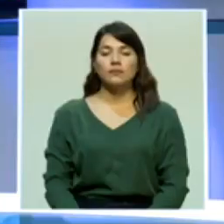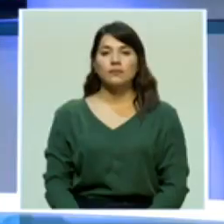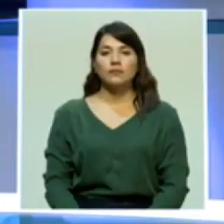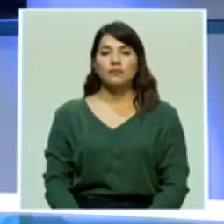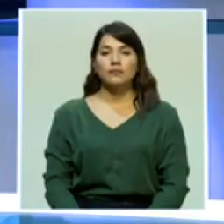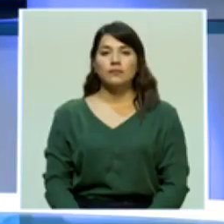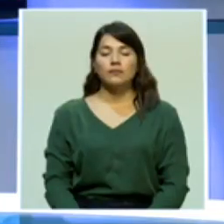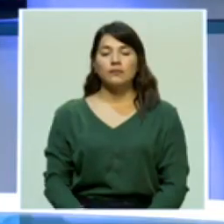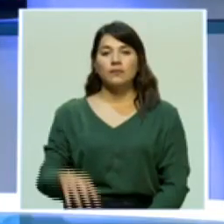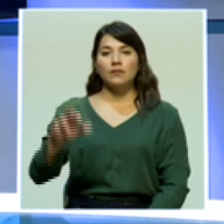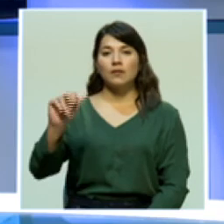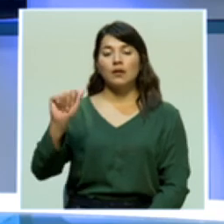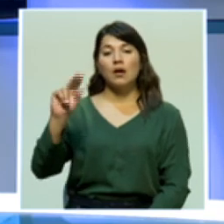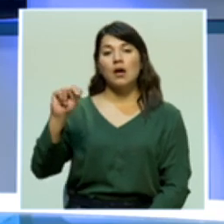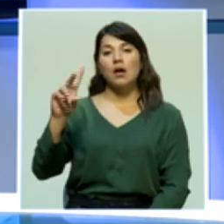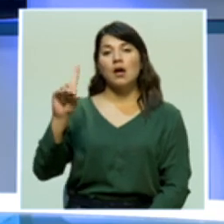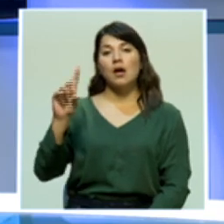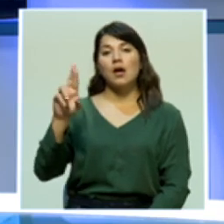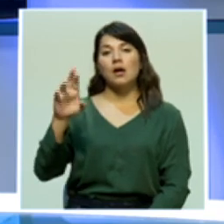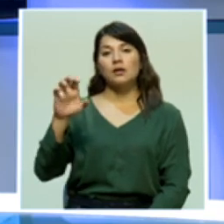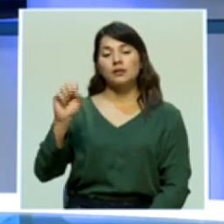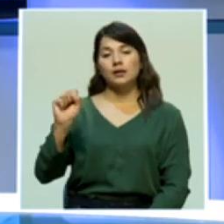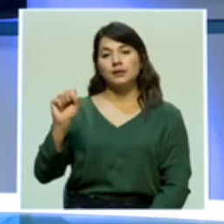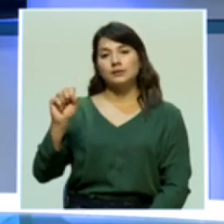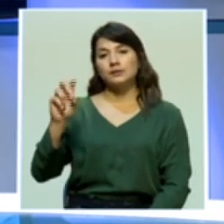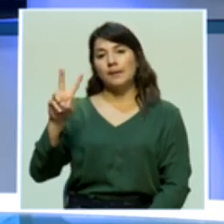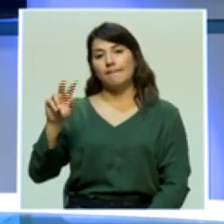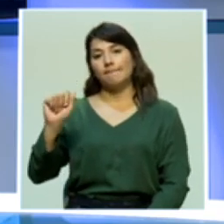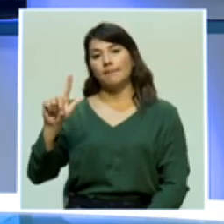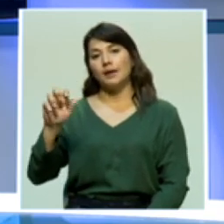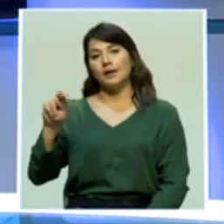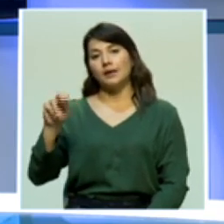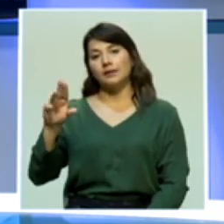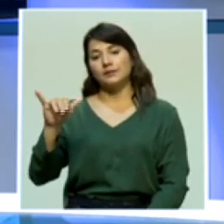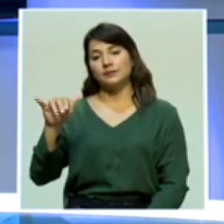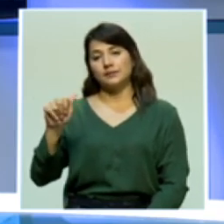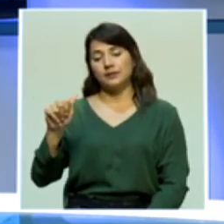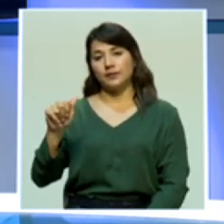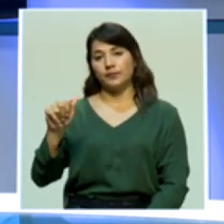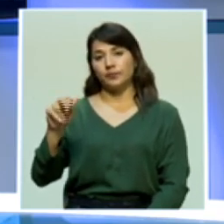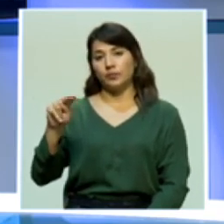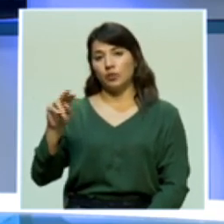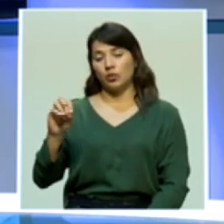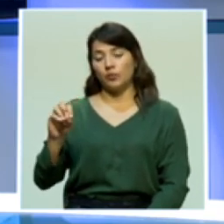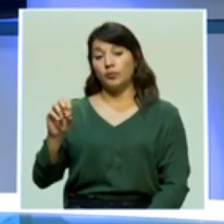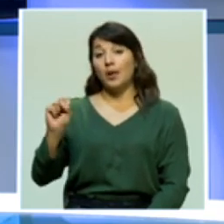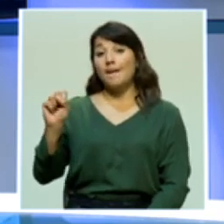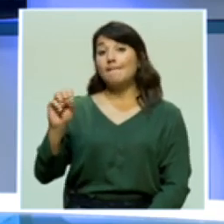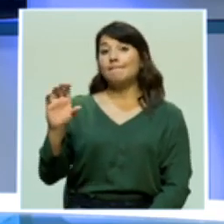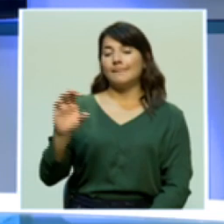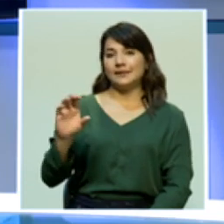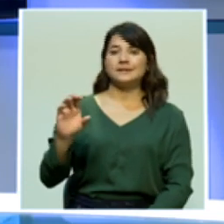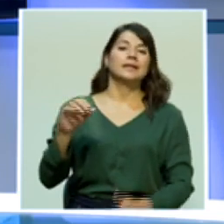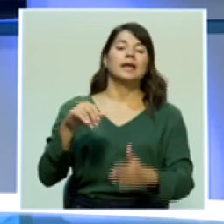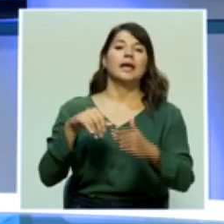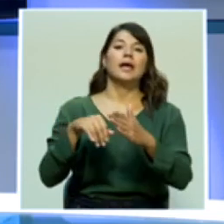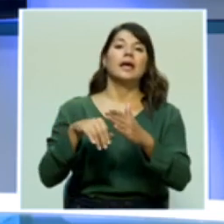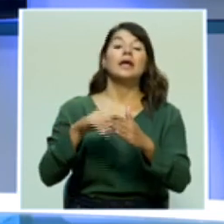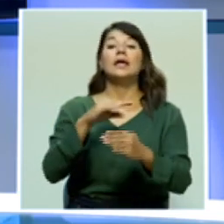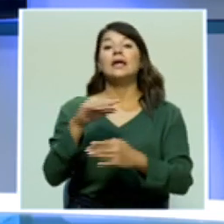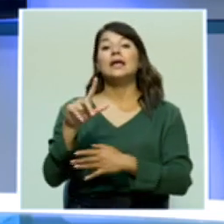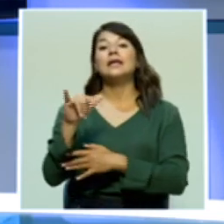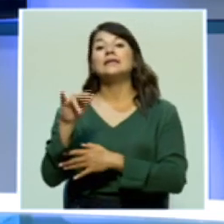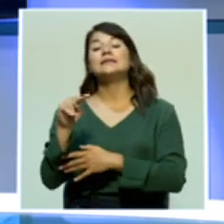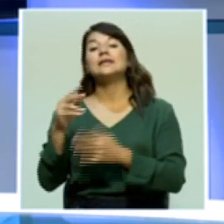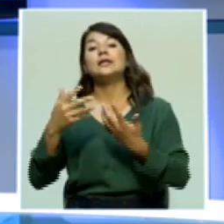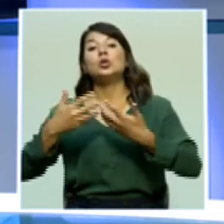Andrés Valenciano, máster en negocios internacionales y licenciado en ingeniería industrial, se convirtió en